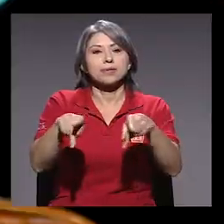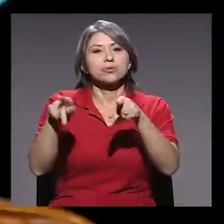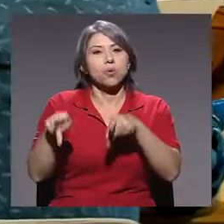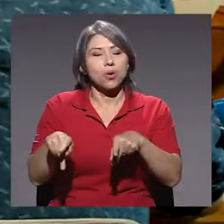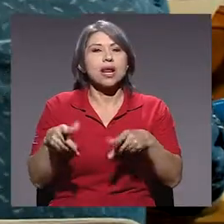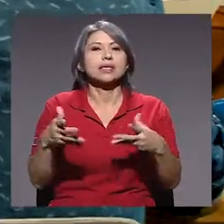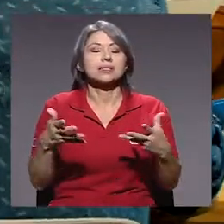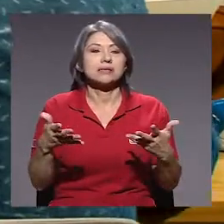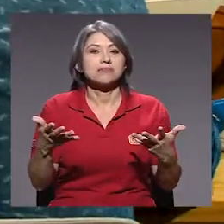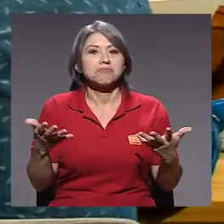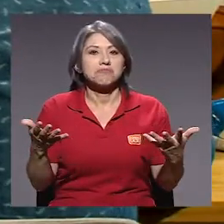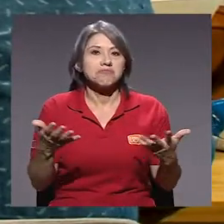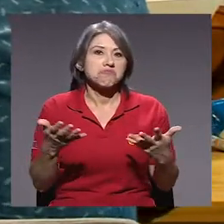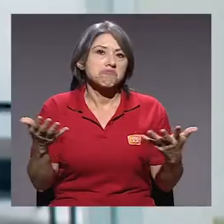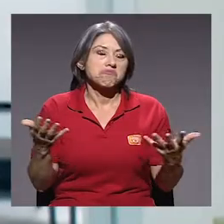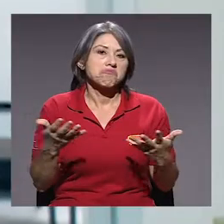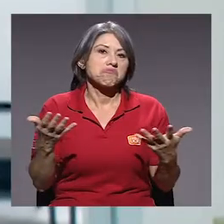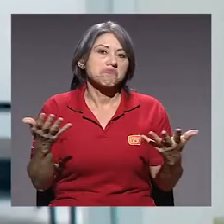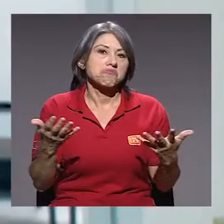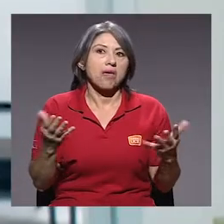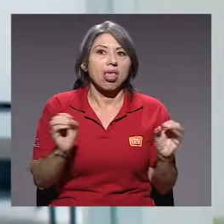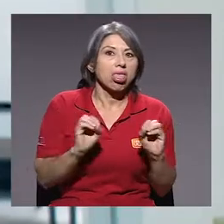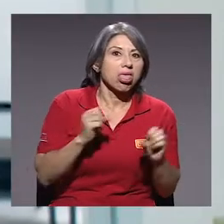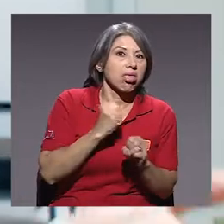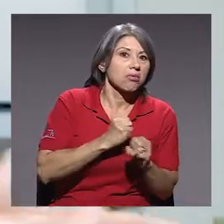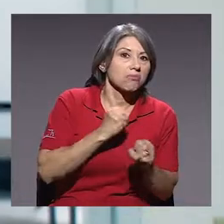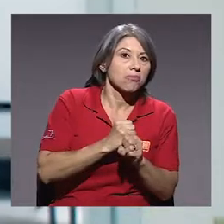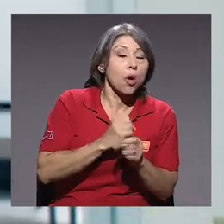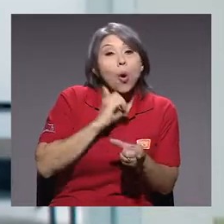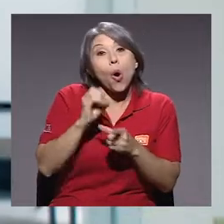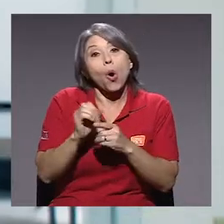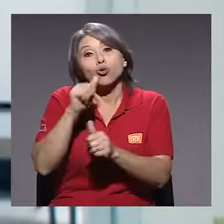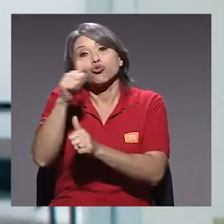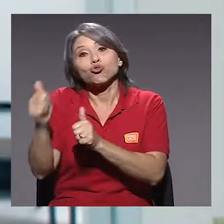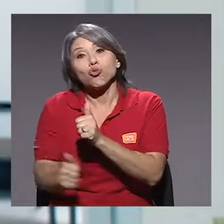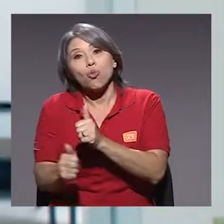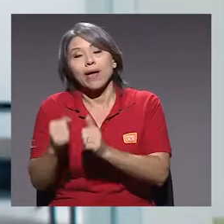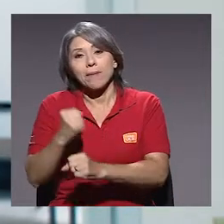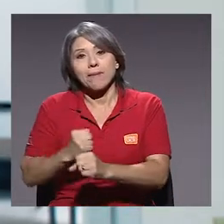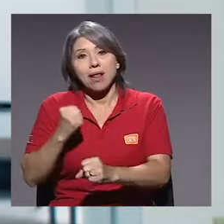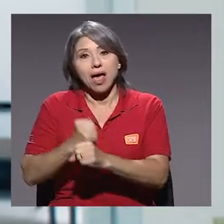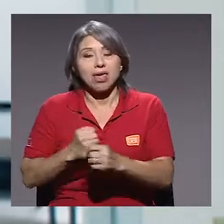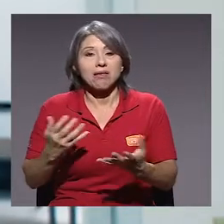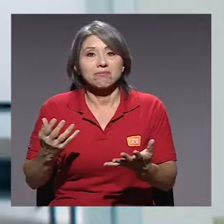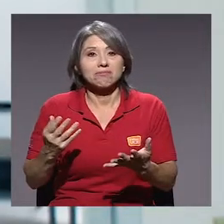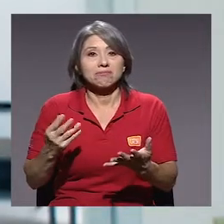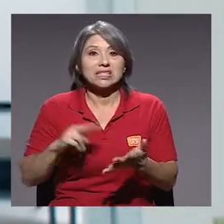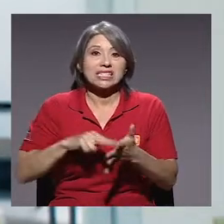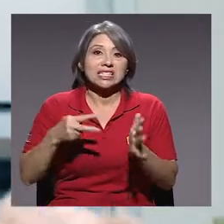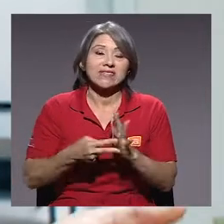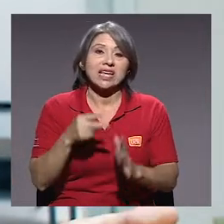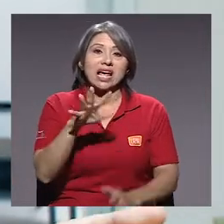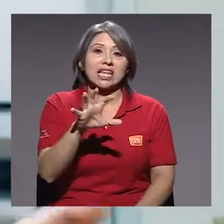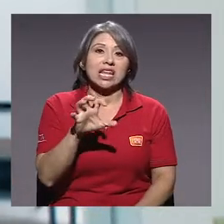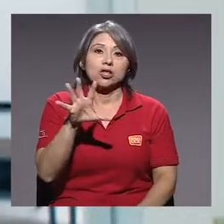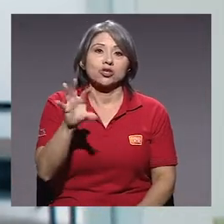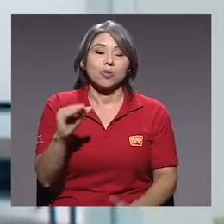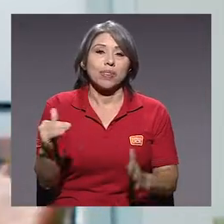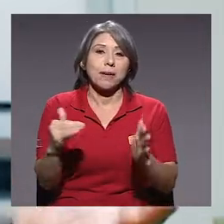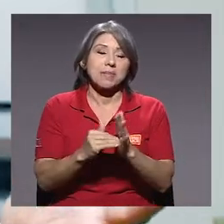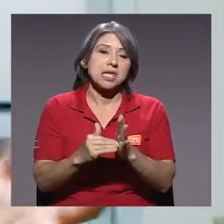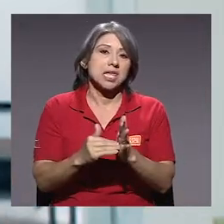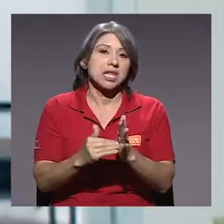personas, una parte desempleada, otra parte subempleada, que significan